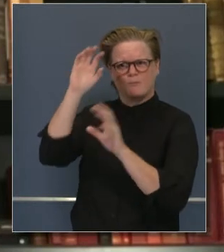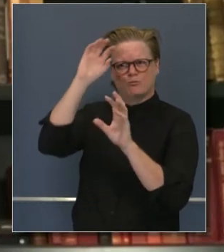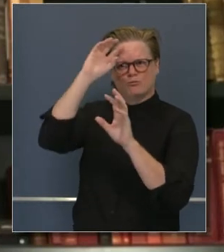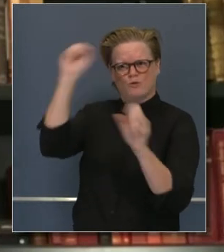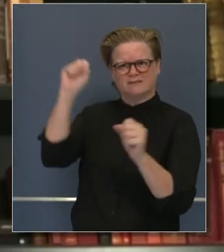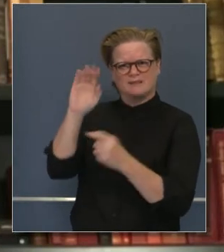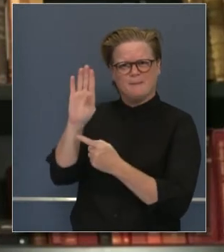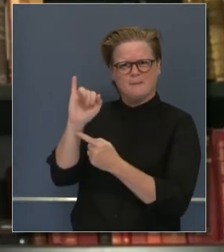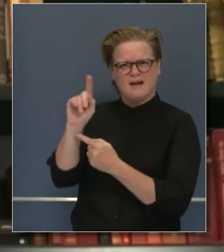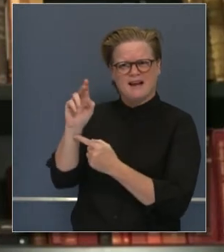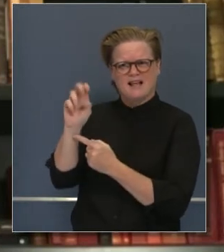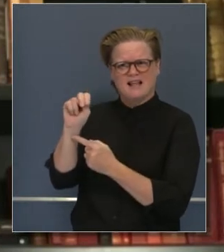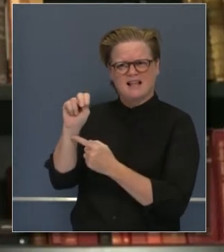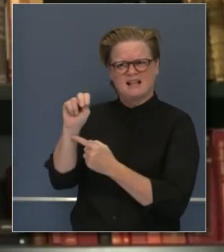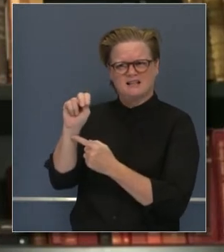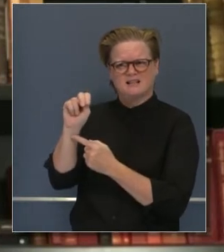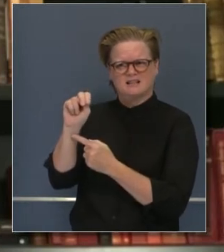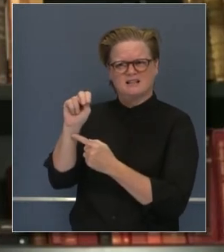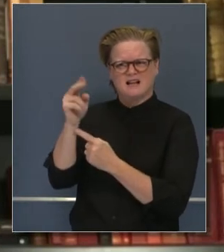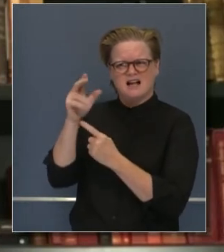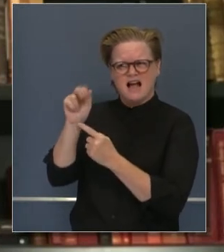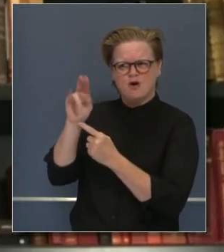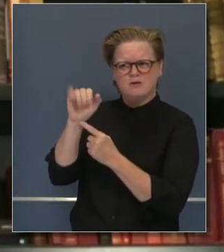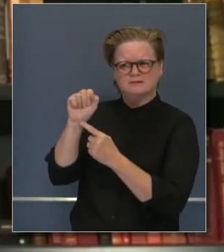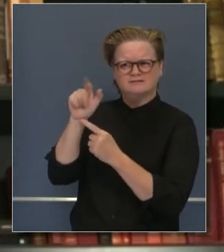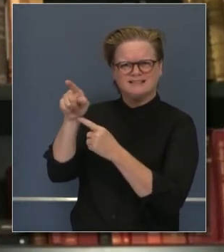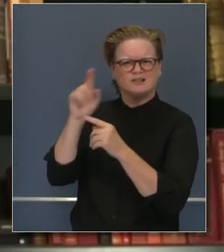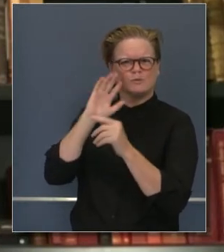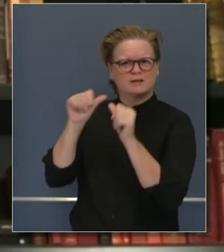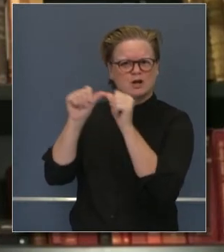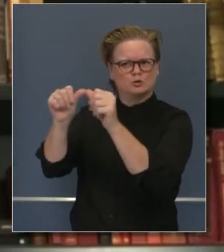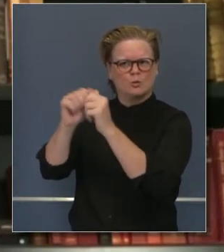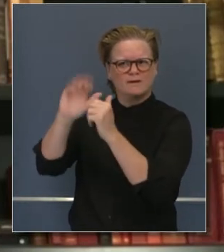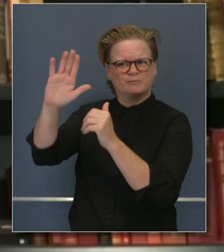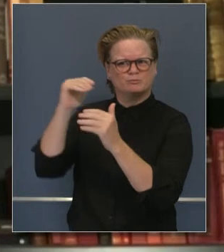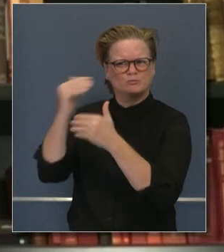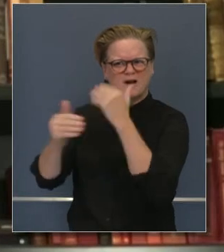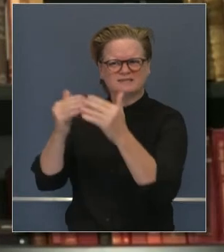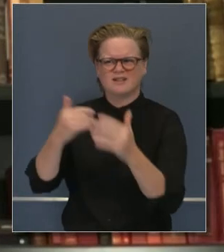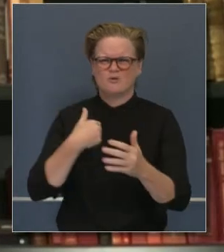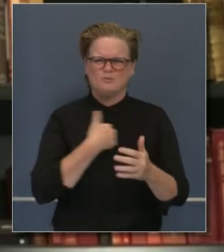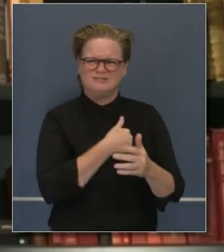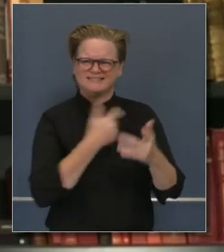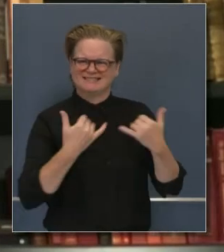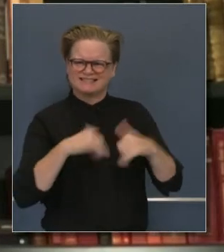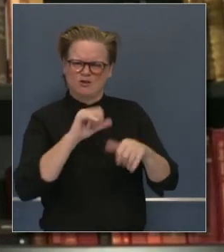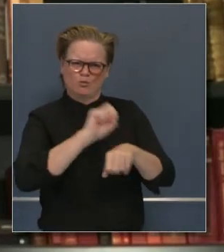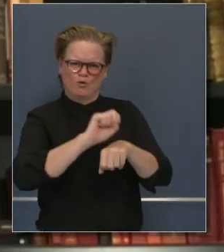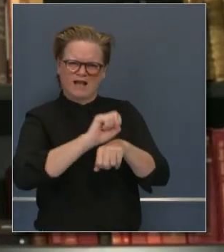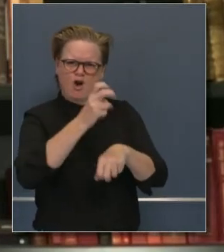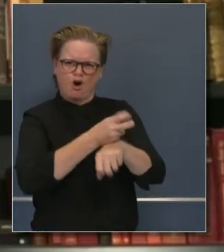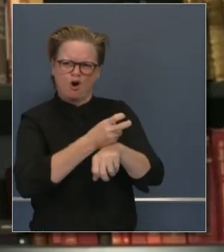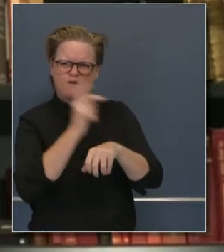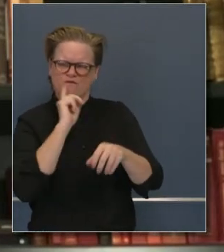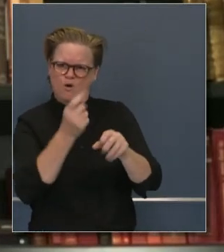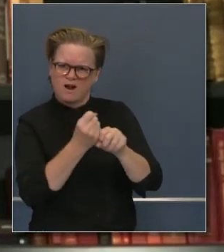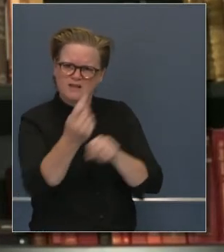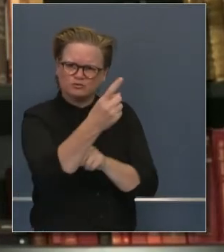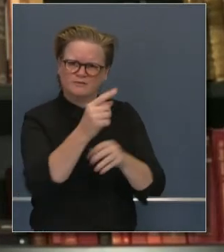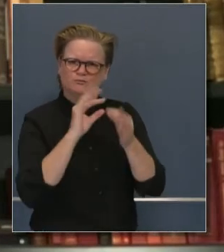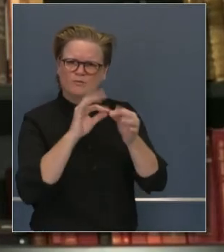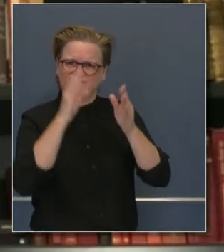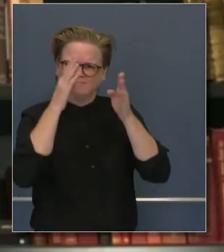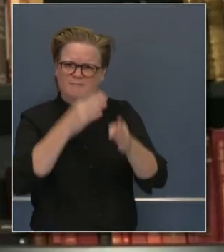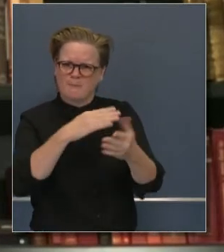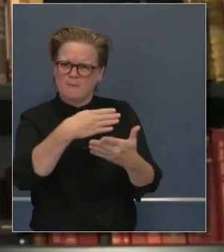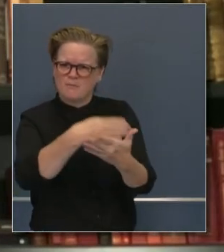juramentada. Pero este proceso continúa. Seguiremos trabajando arduamente en el presupuesto estatal. Aquellos que tenían